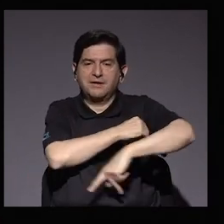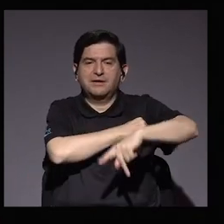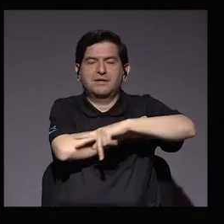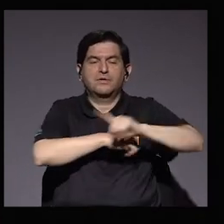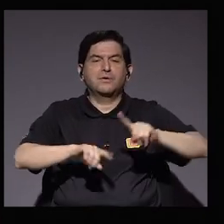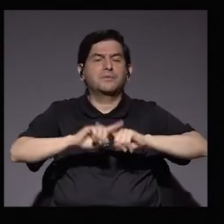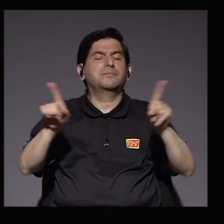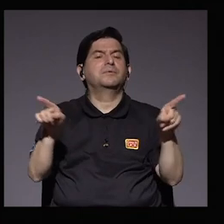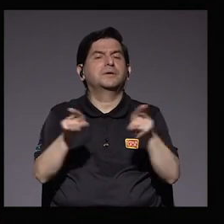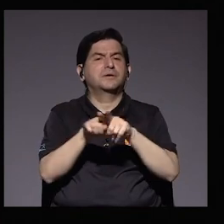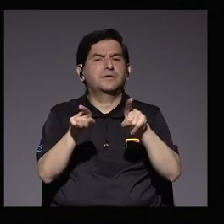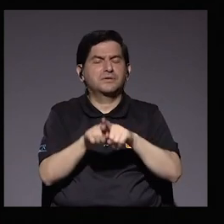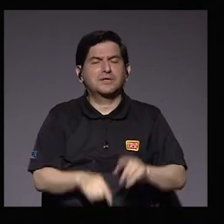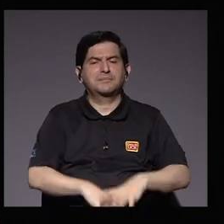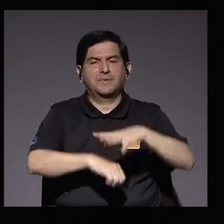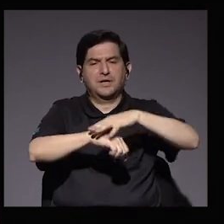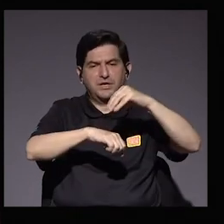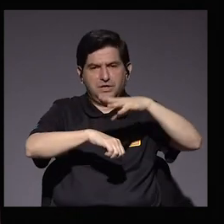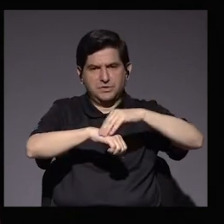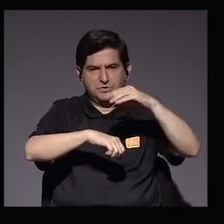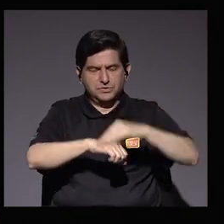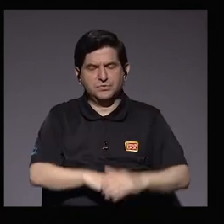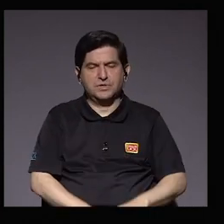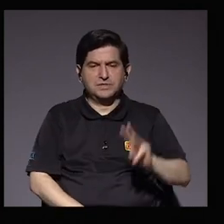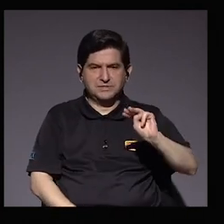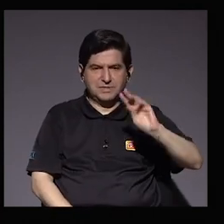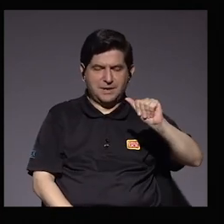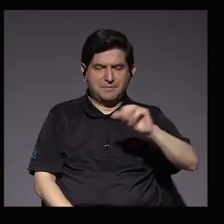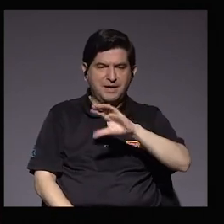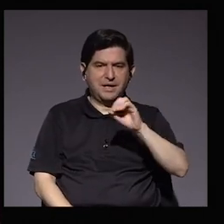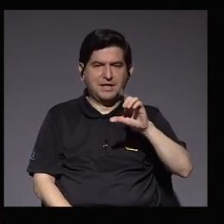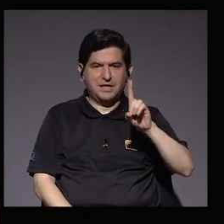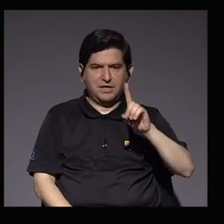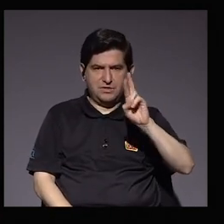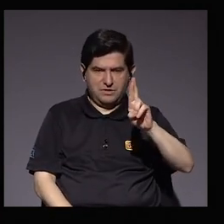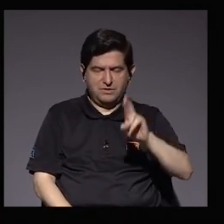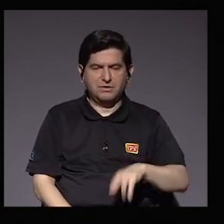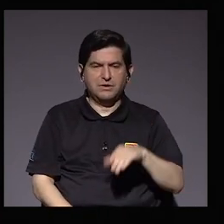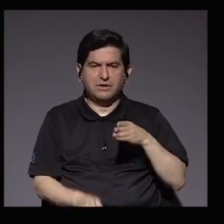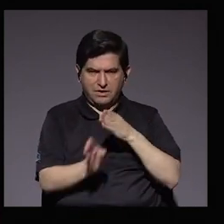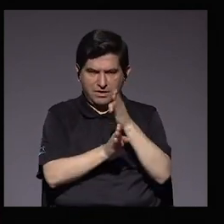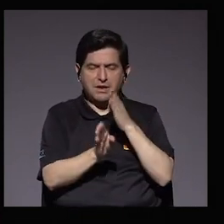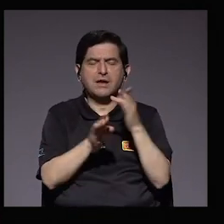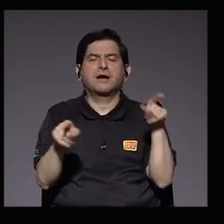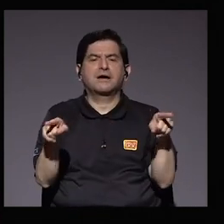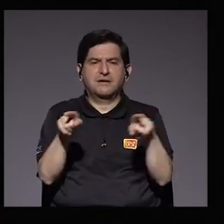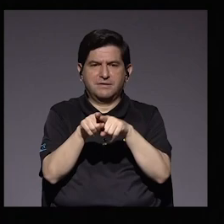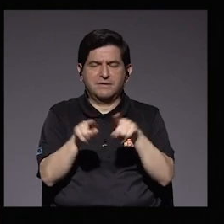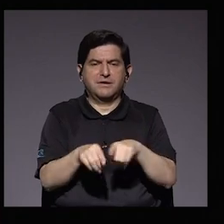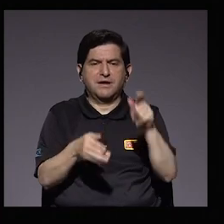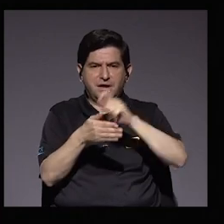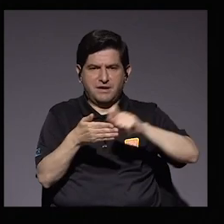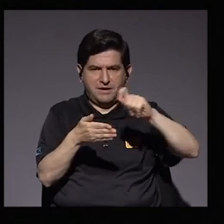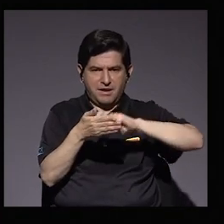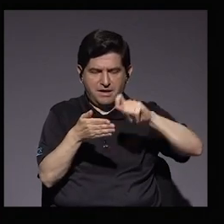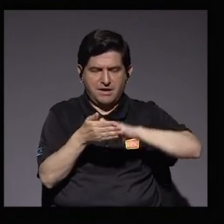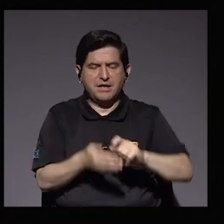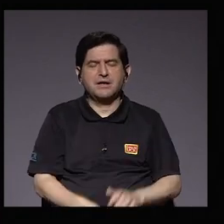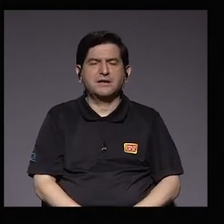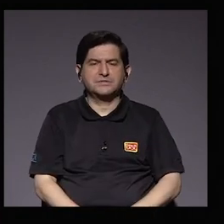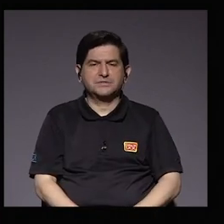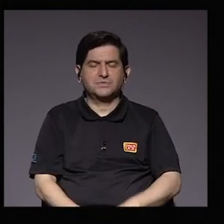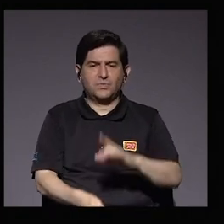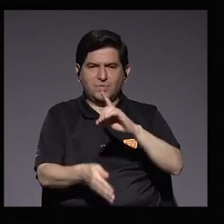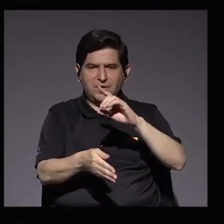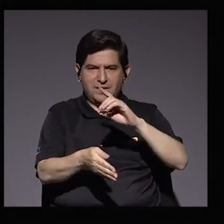en nuestro país, pero también en Suecia, con su maestría y su doctorado, y con una amplia trayectoria también en la Escuela de Medicina